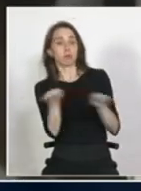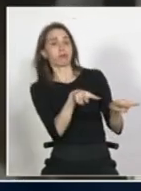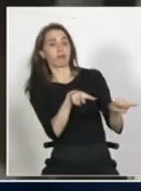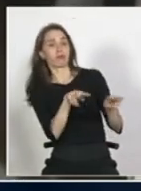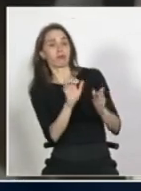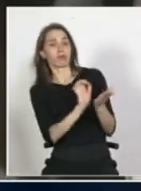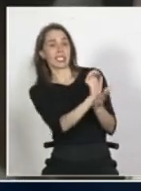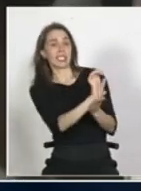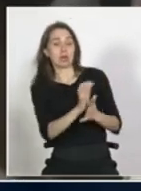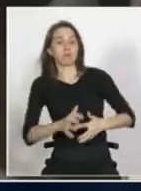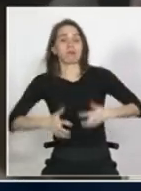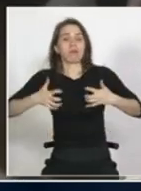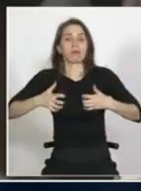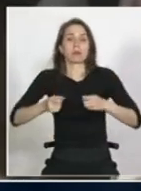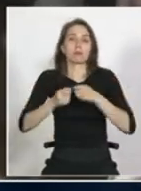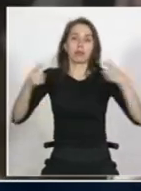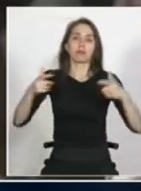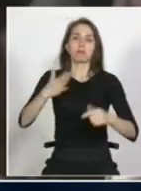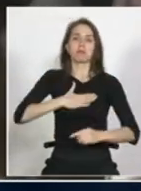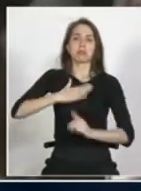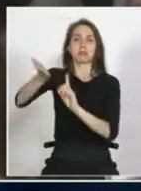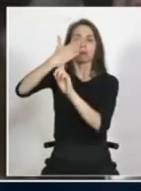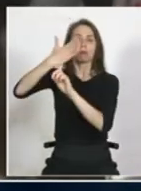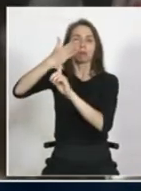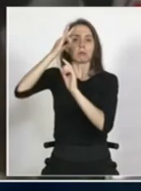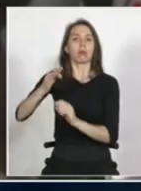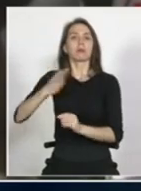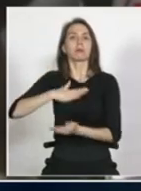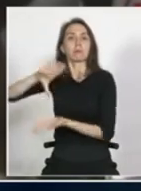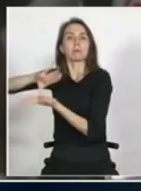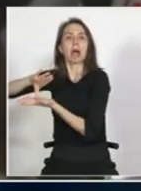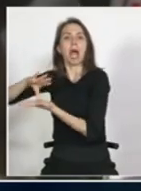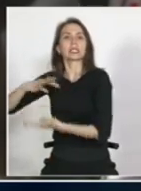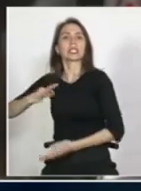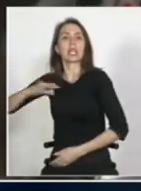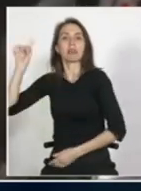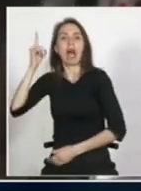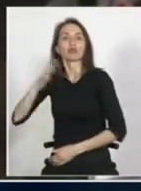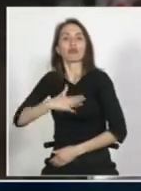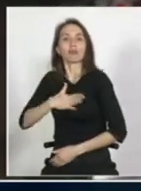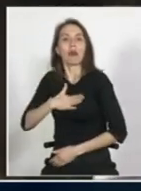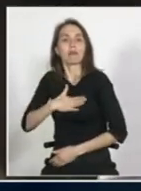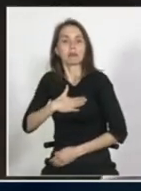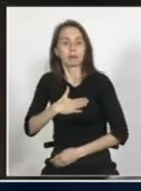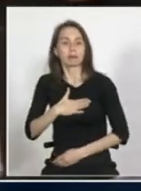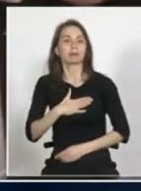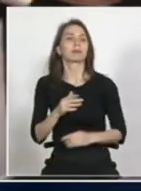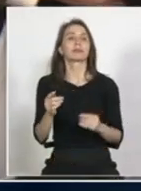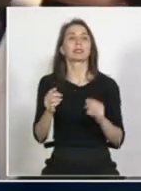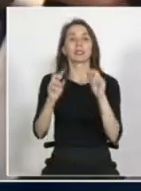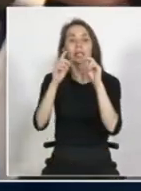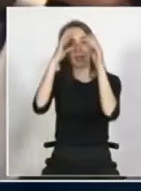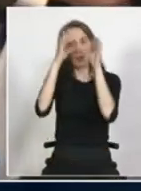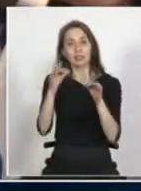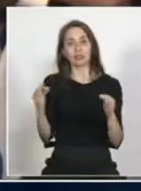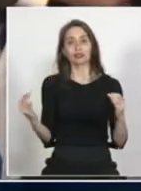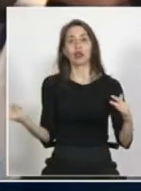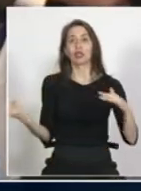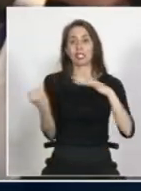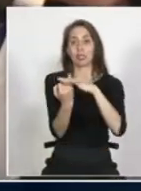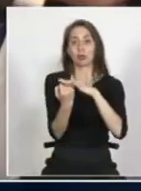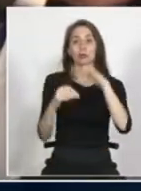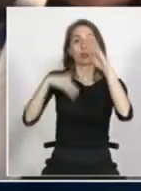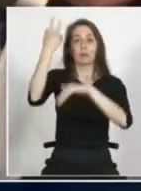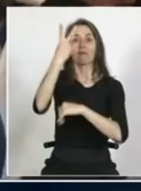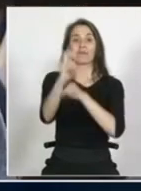que aproximarnos a ese problema de mediano y largo plazo porque de lo contrario simplemente con medidas asociadas a la inclusión nos vamos a quedar súper cortos porque en 20 años más va a